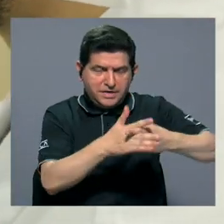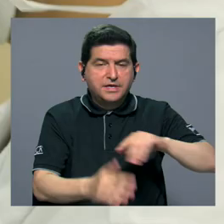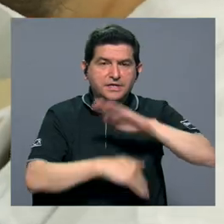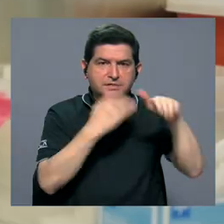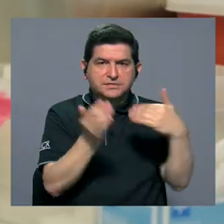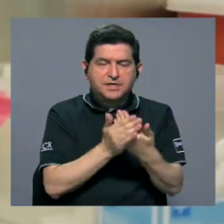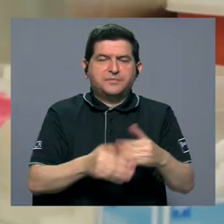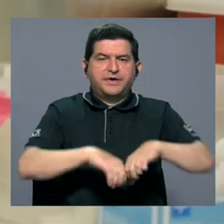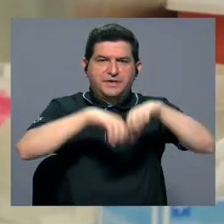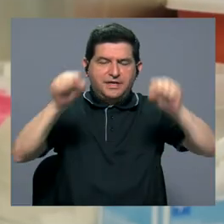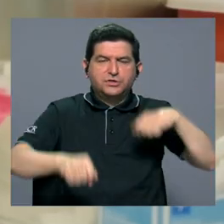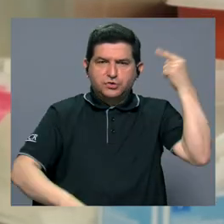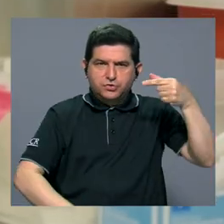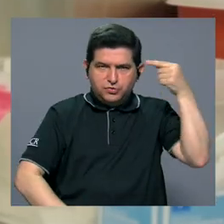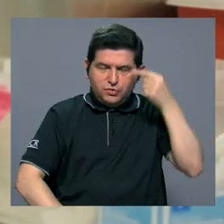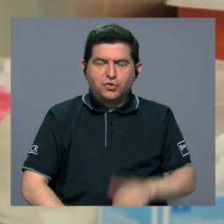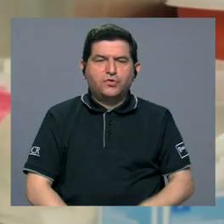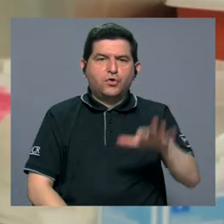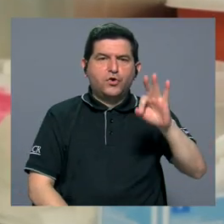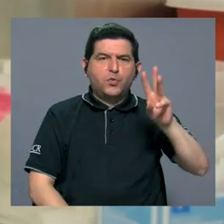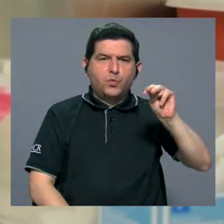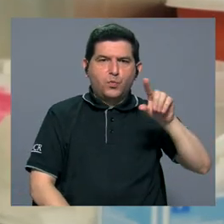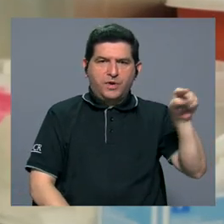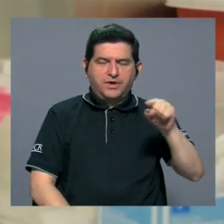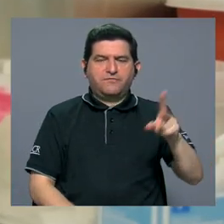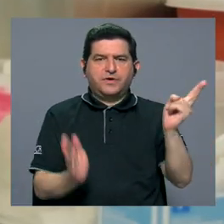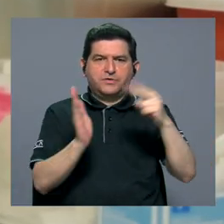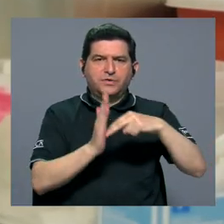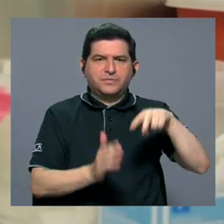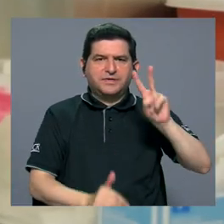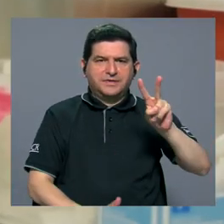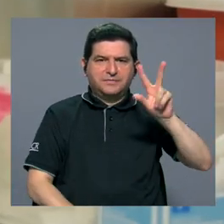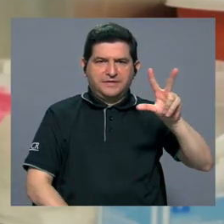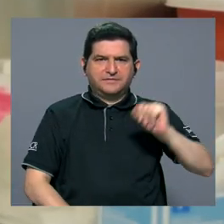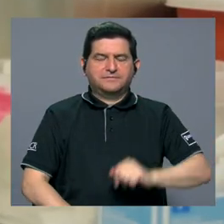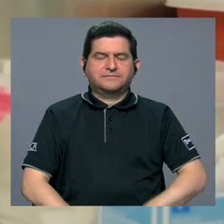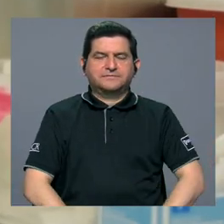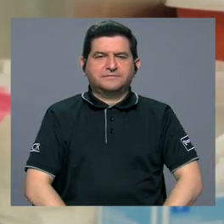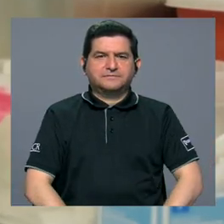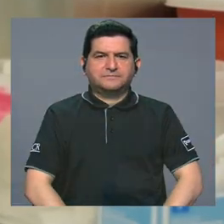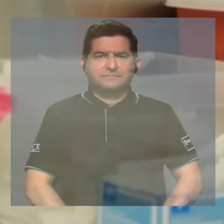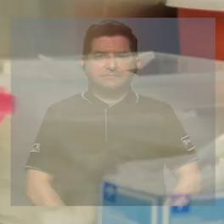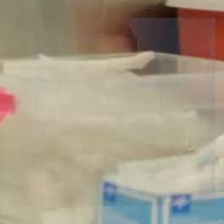regir para todo el aparato estatal el 9 de marzo del 2023.